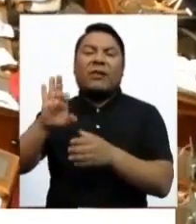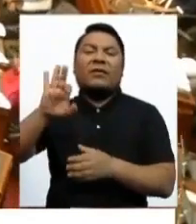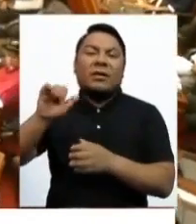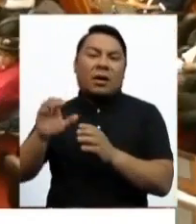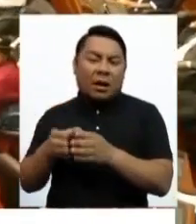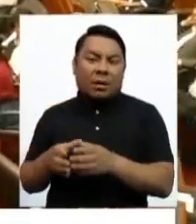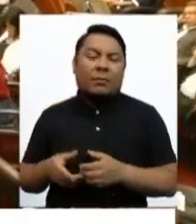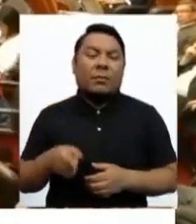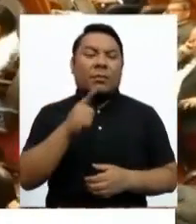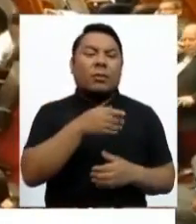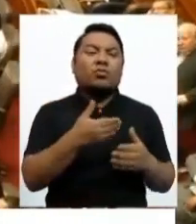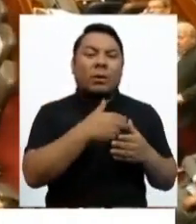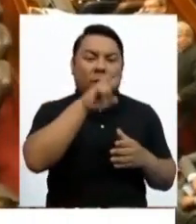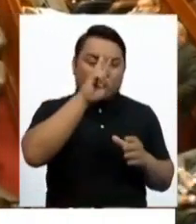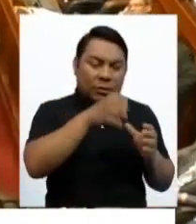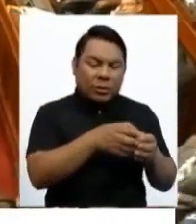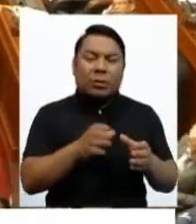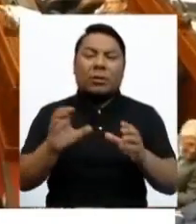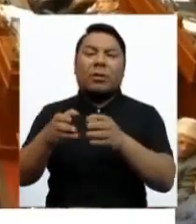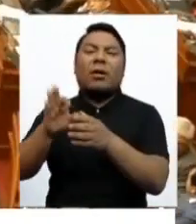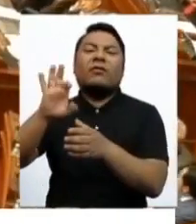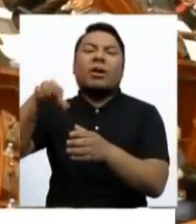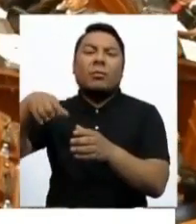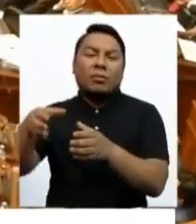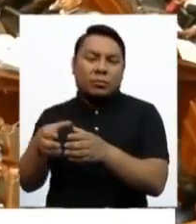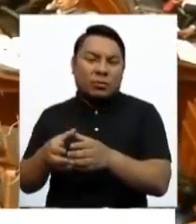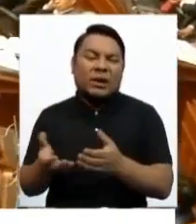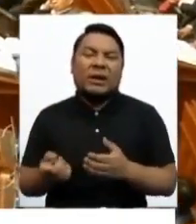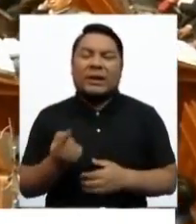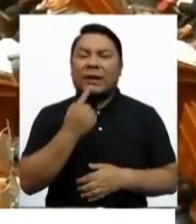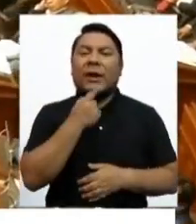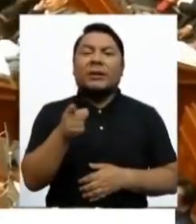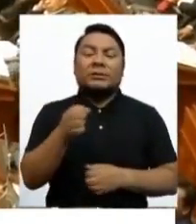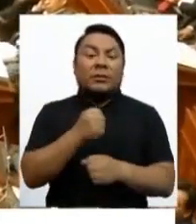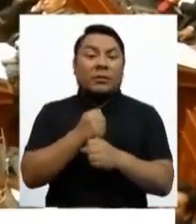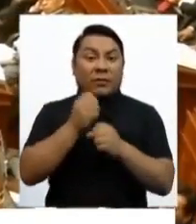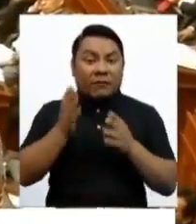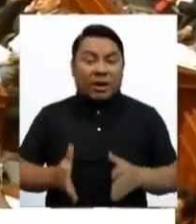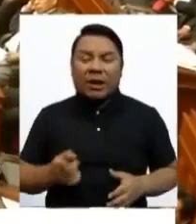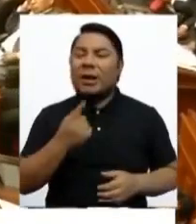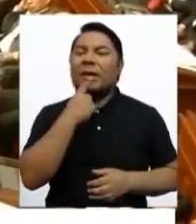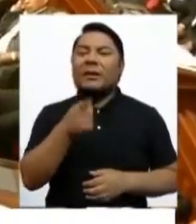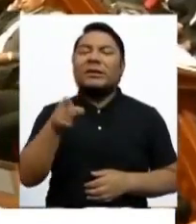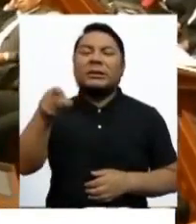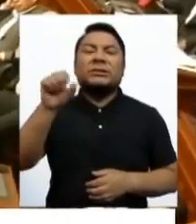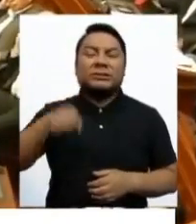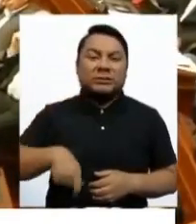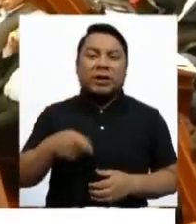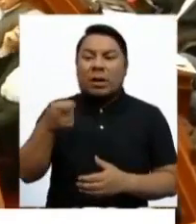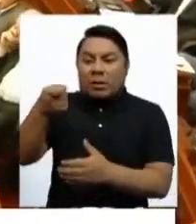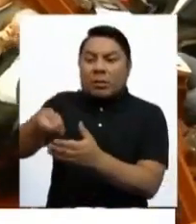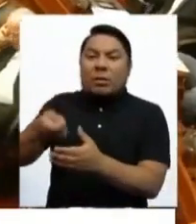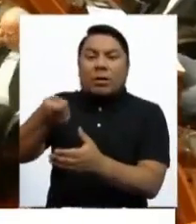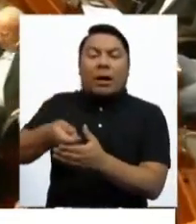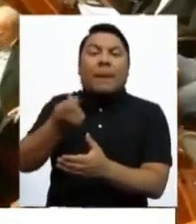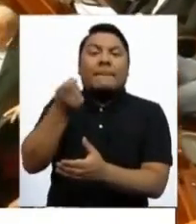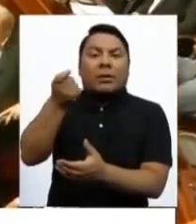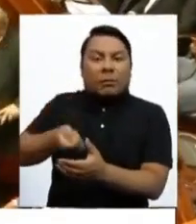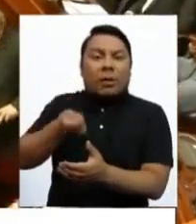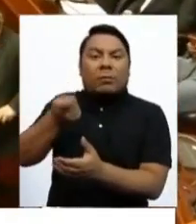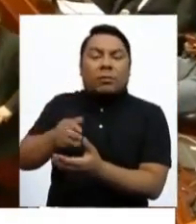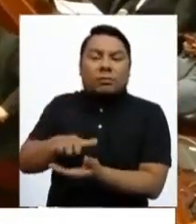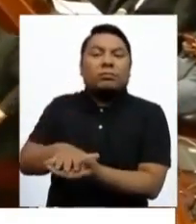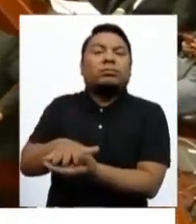Amplio, Nuevo Perú, también de Fuerza Popular, referidas a que el trabajador debe de disponer libremente de su